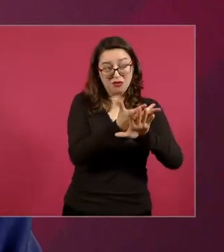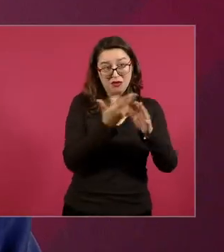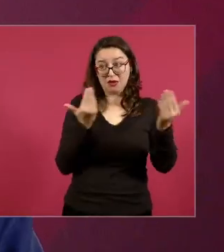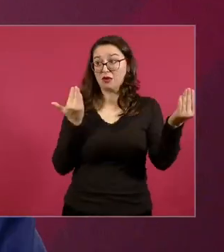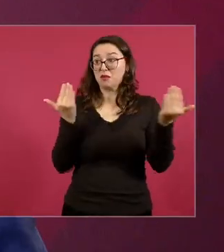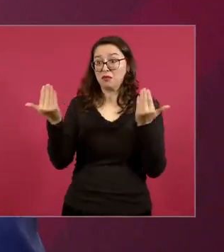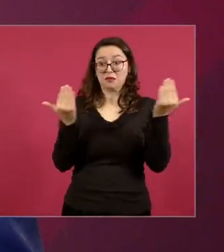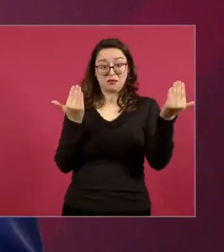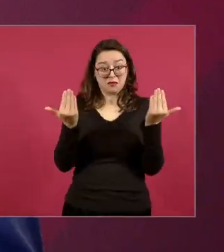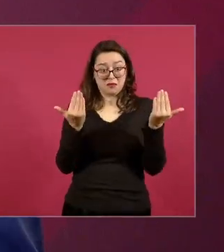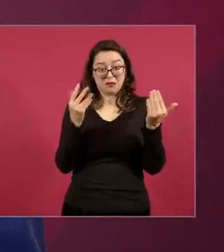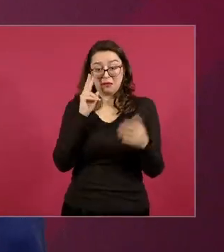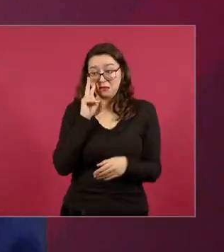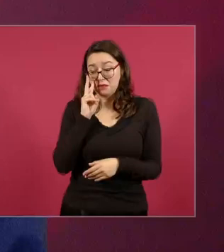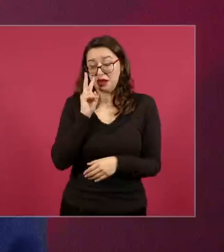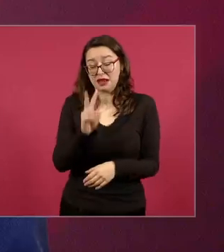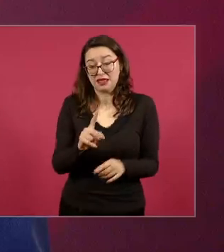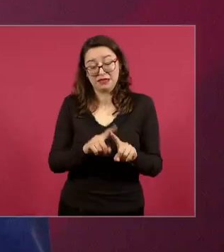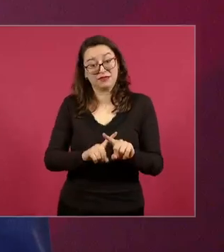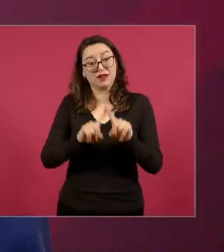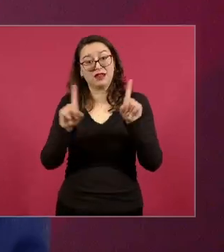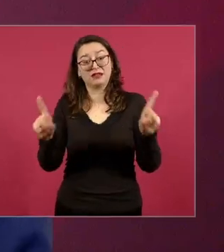lo que ellos están padeciendo